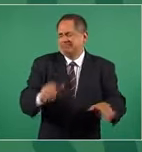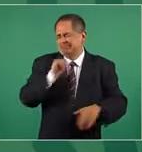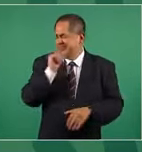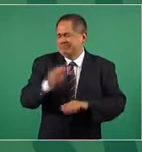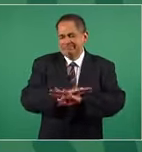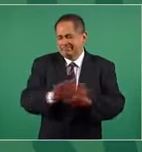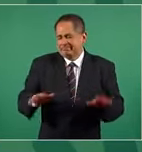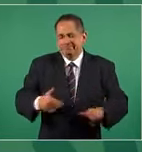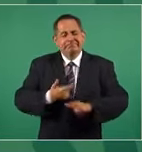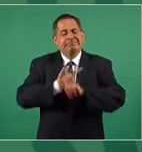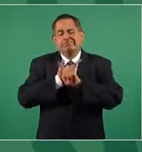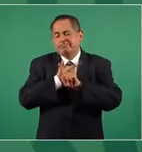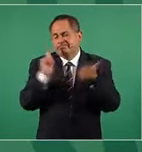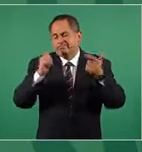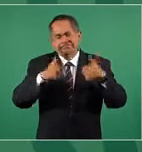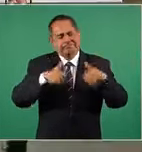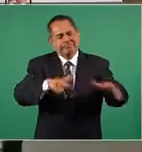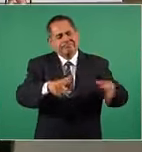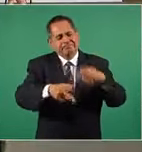libertad completa.